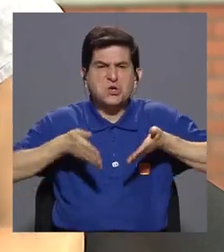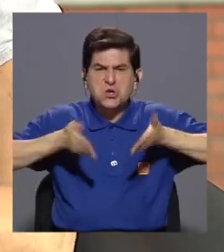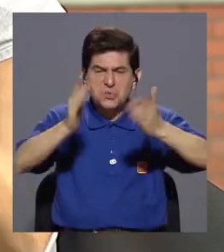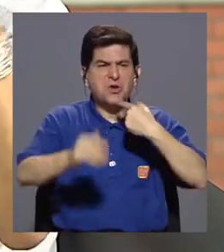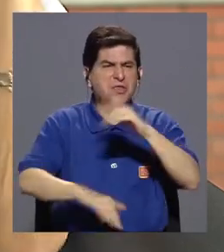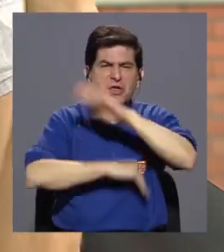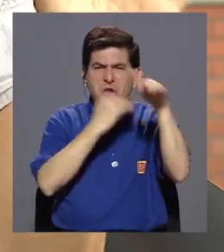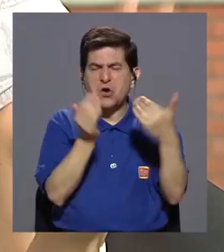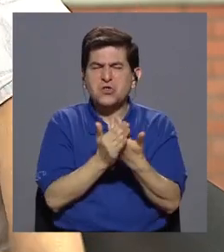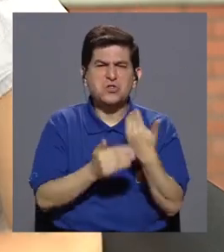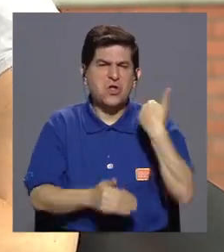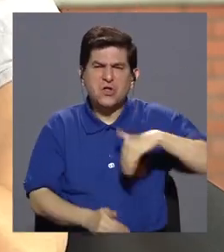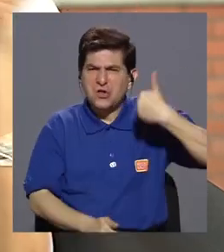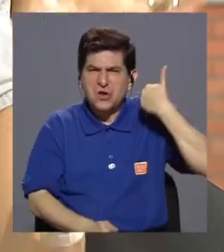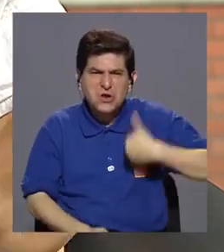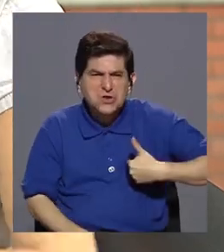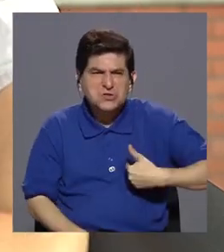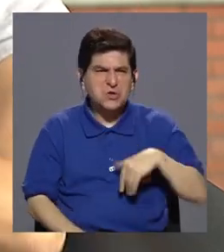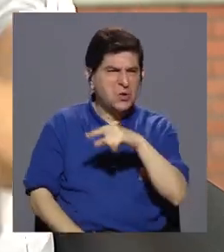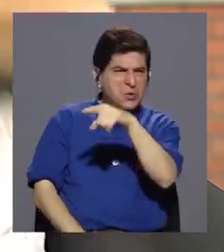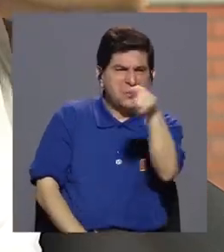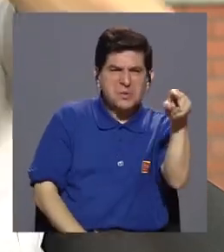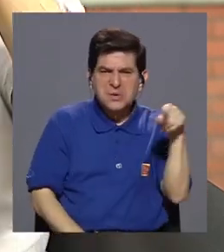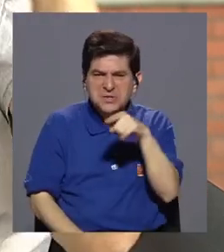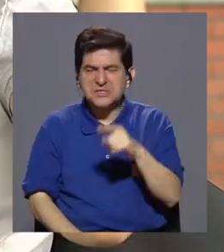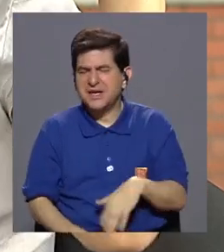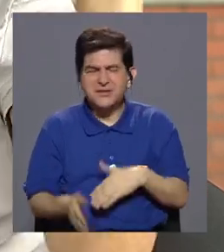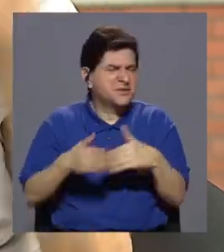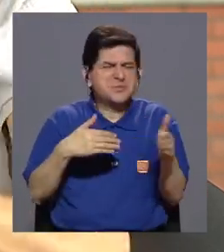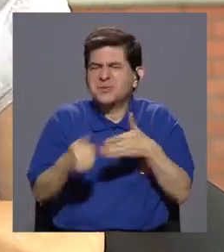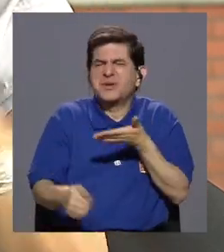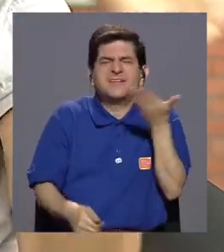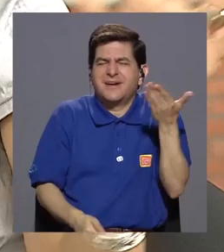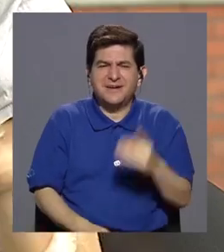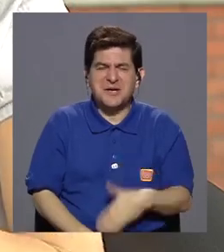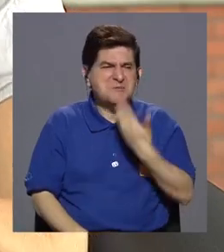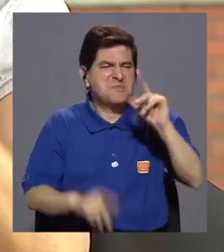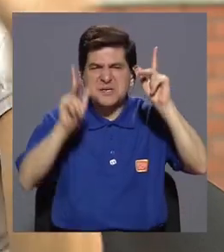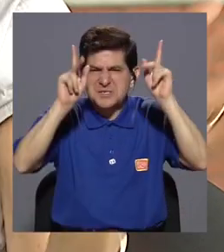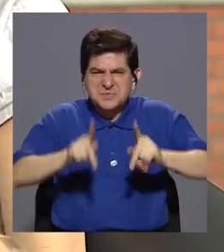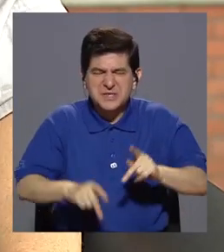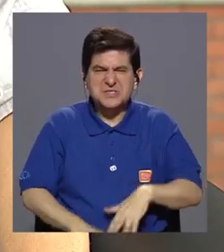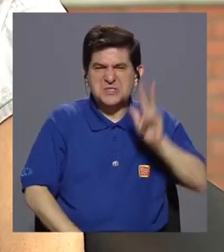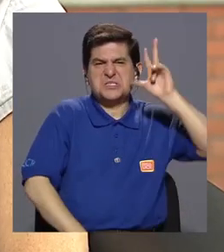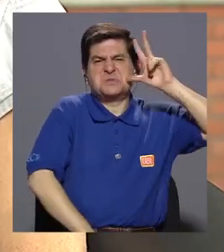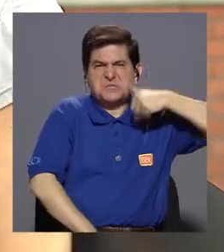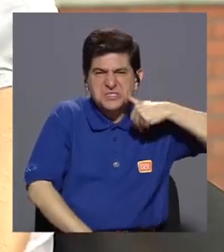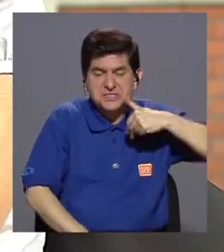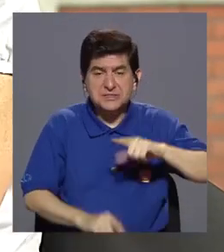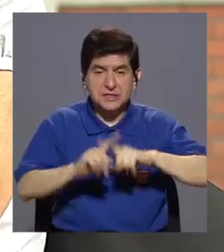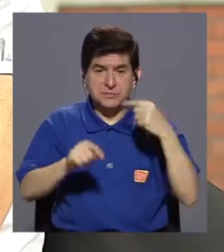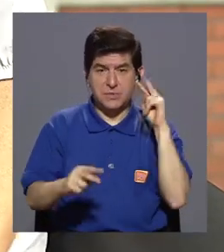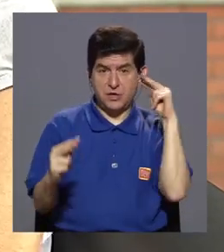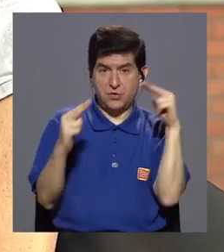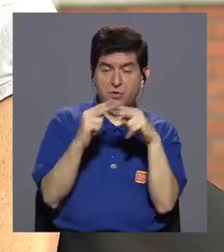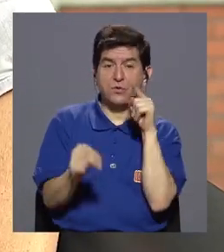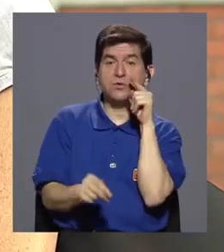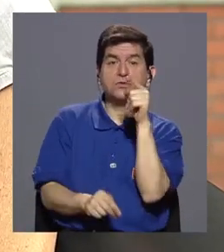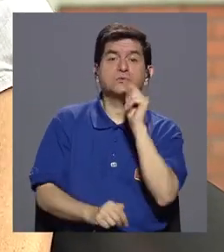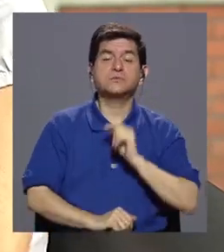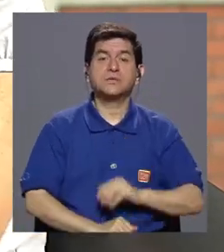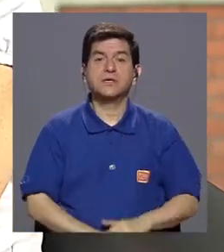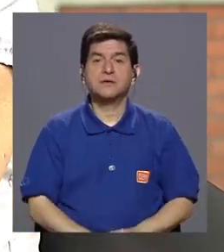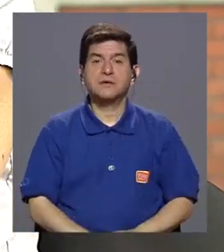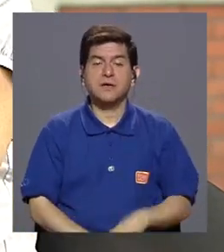calle y digo todos esos hombres que son lo que sea, mala gente, machistas, pero te conozco a ti